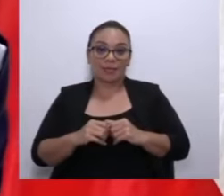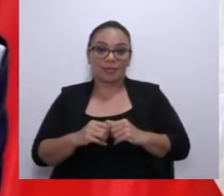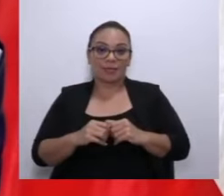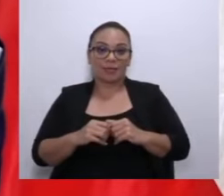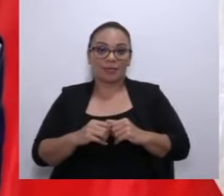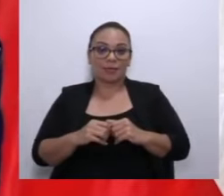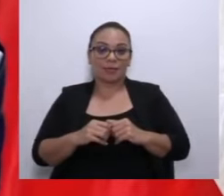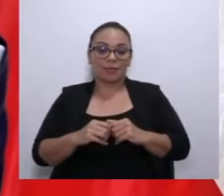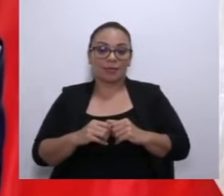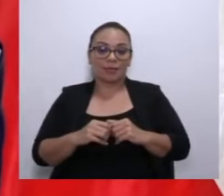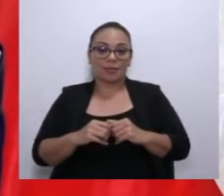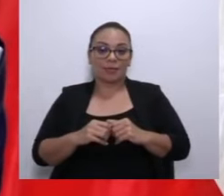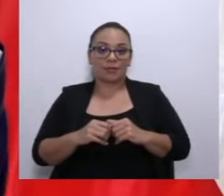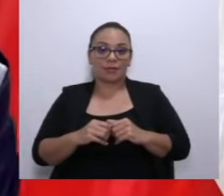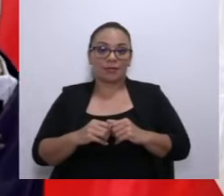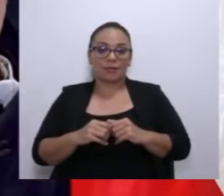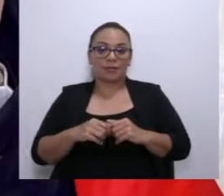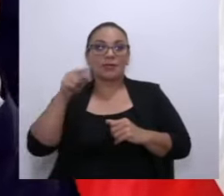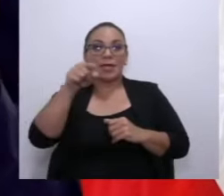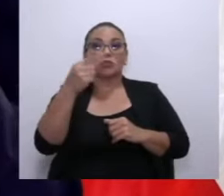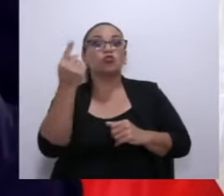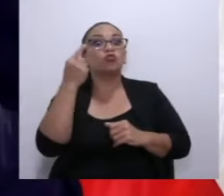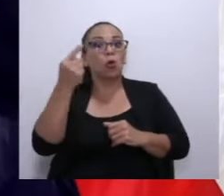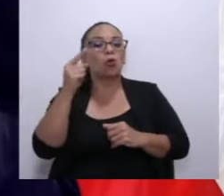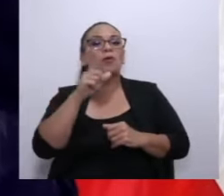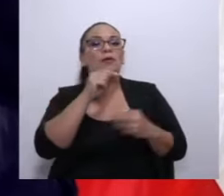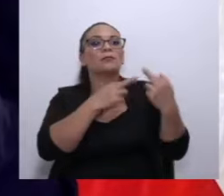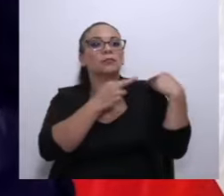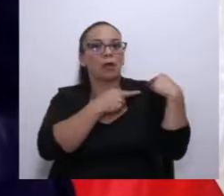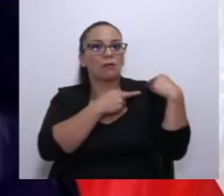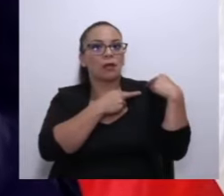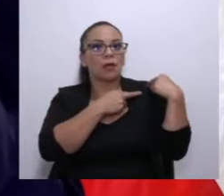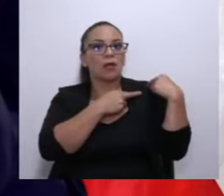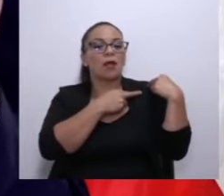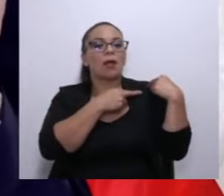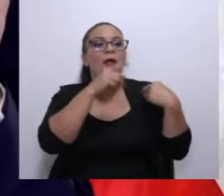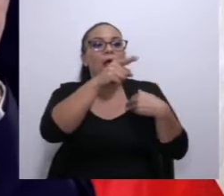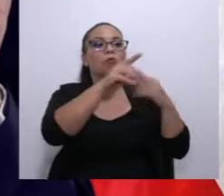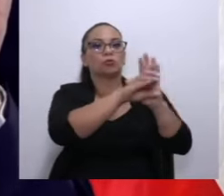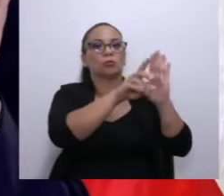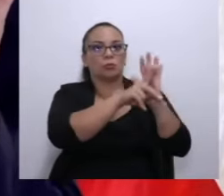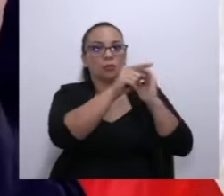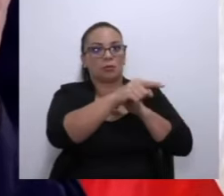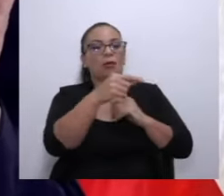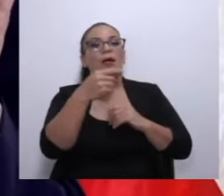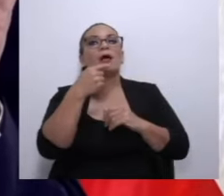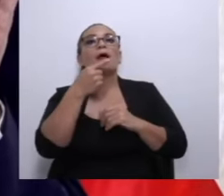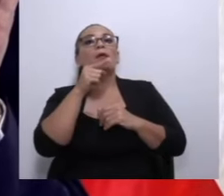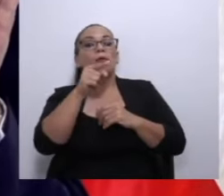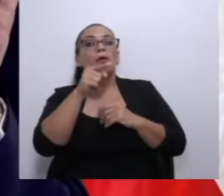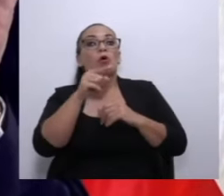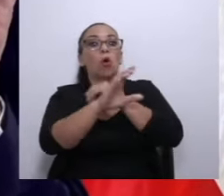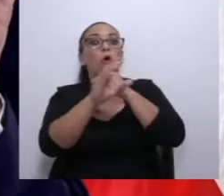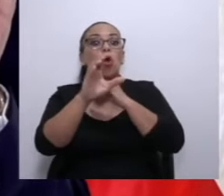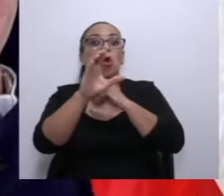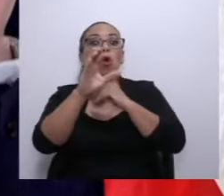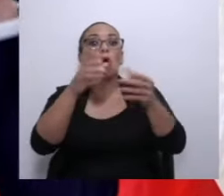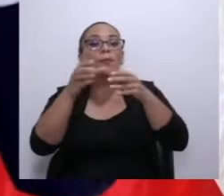Constitución al gobierno, porque el comercio exterior es un tema del Ejecutivo, o no, ministro.